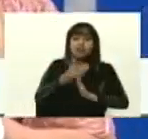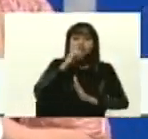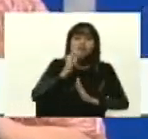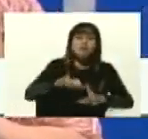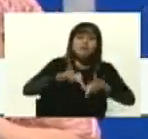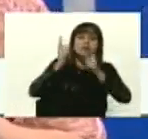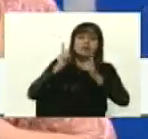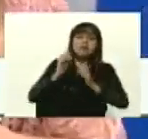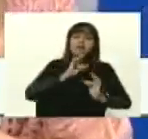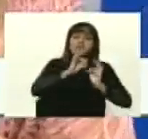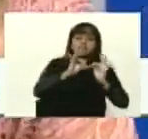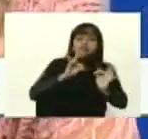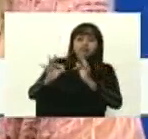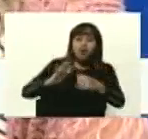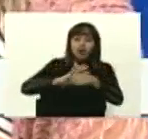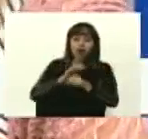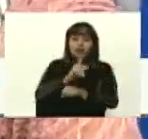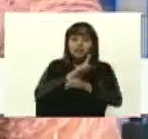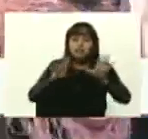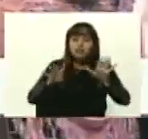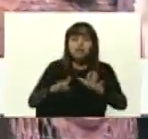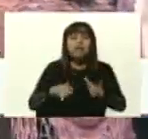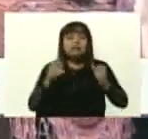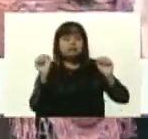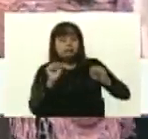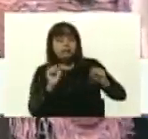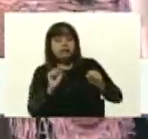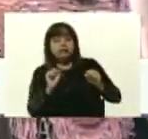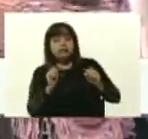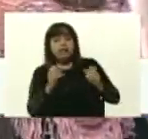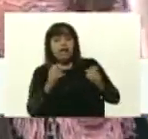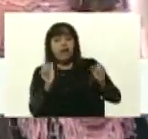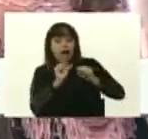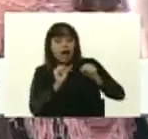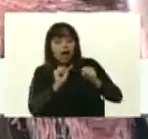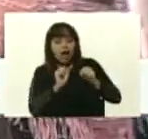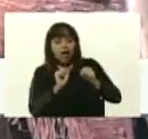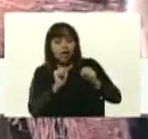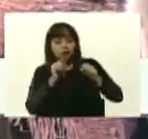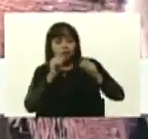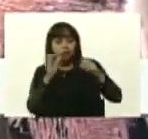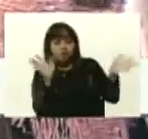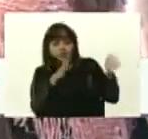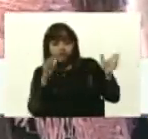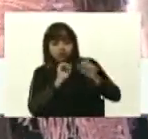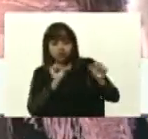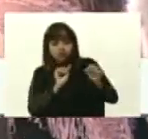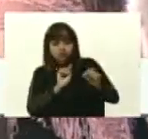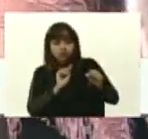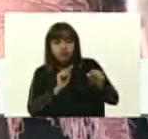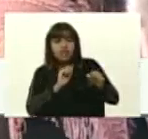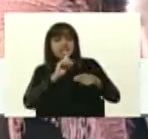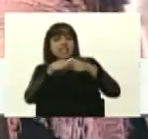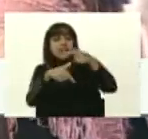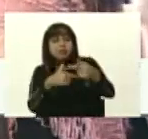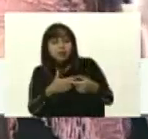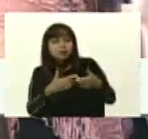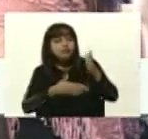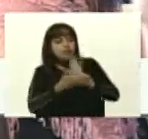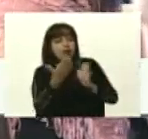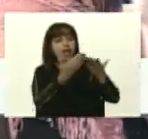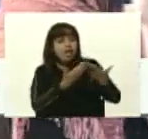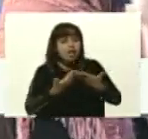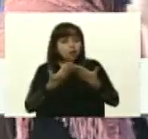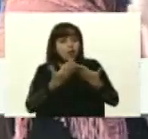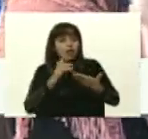contaminación del cobre. en los aires acondicionados, porque cuando volvamos a clases, y después, más adelante, cuando vuelvan los